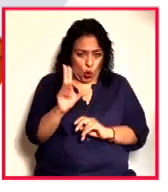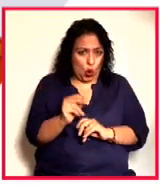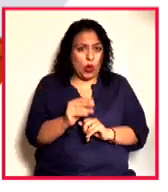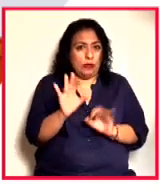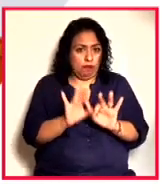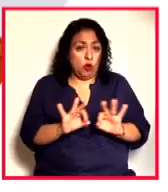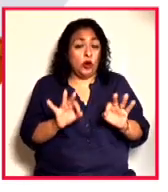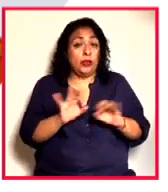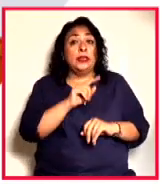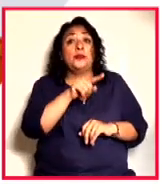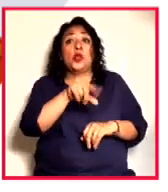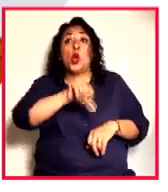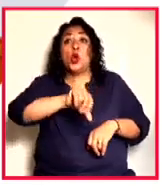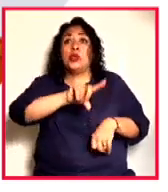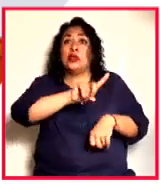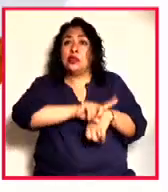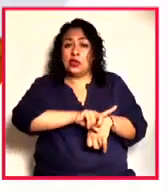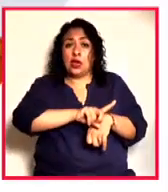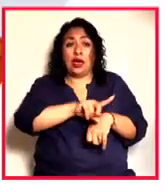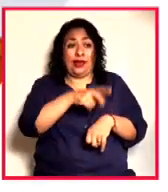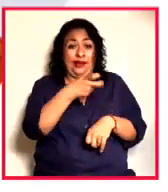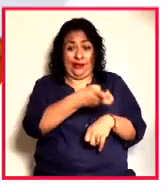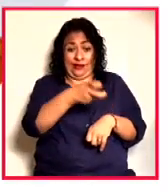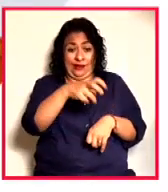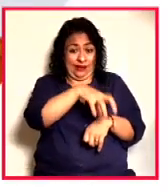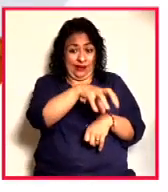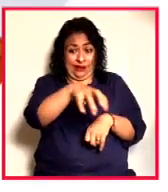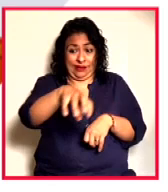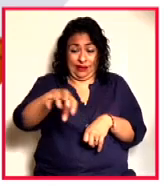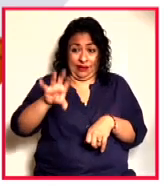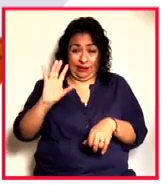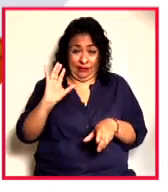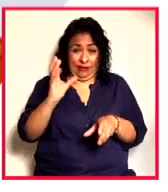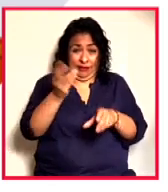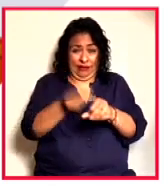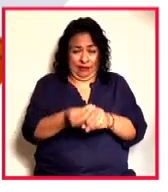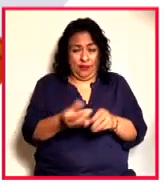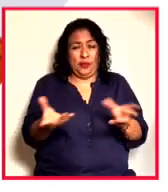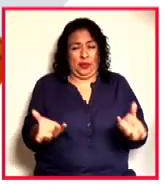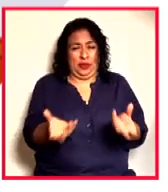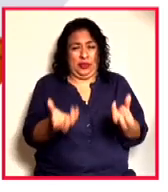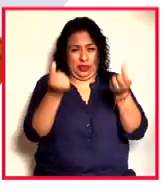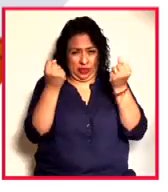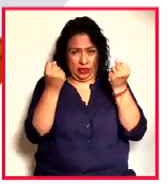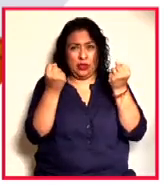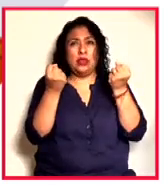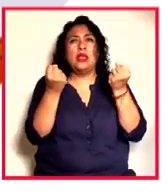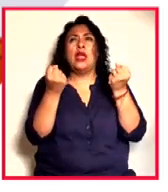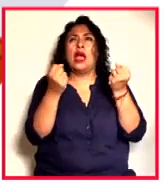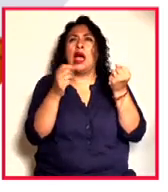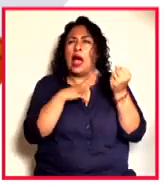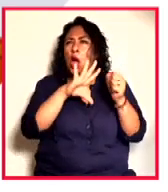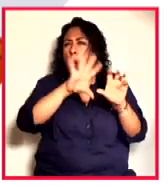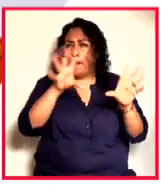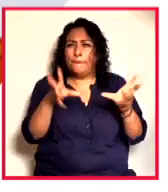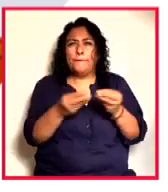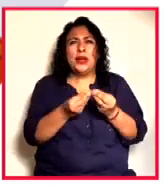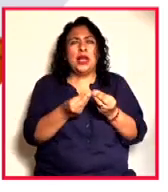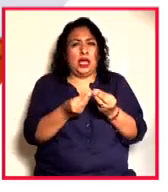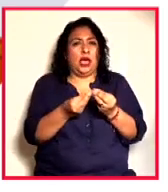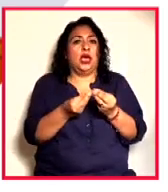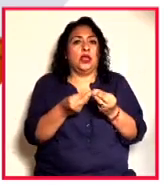Al día de hoy, con estas piezas que se recuperarán, tenemos un total en esta